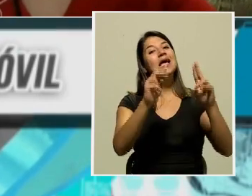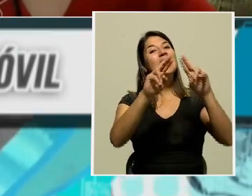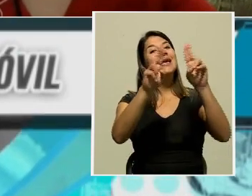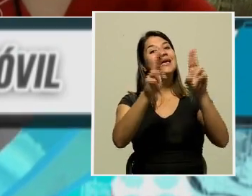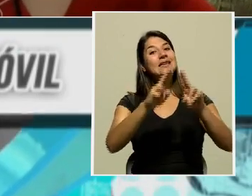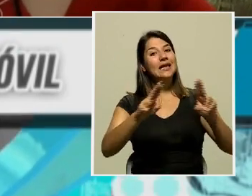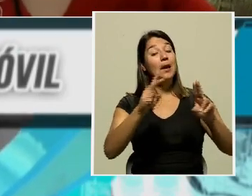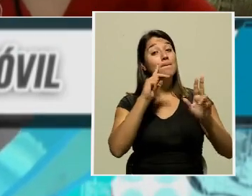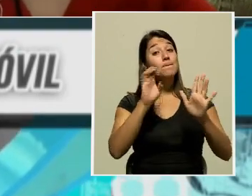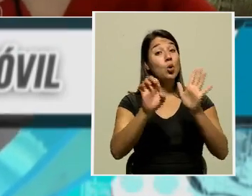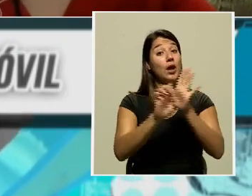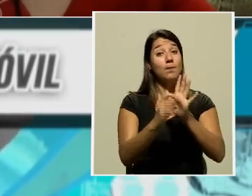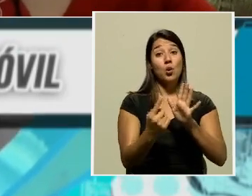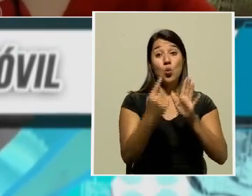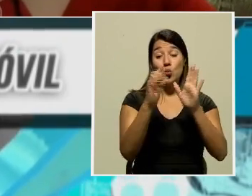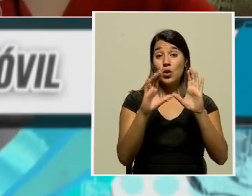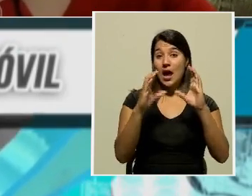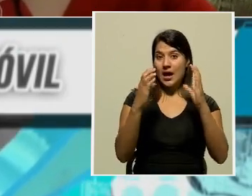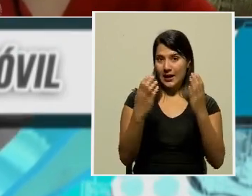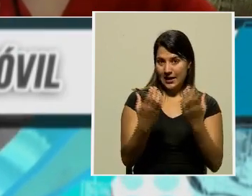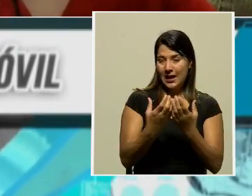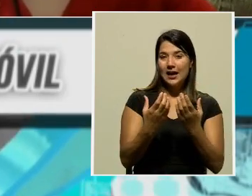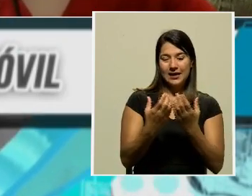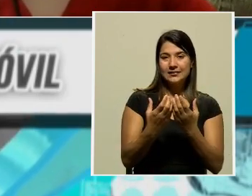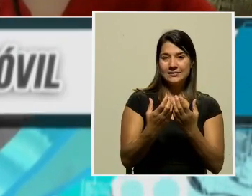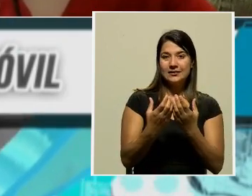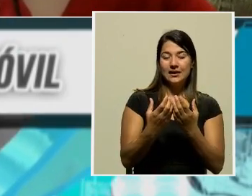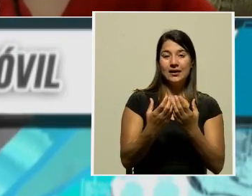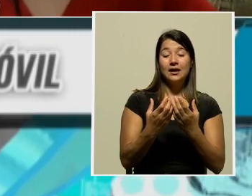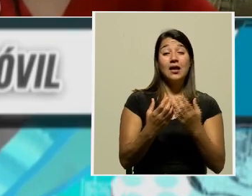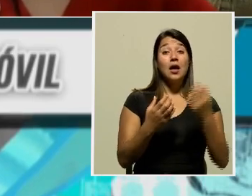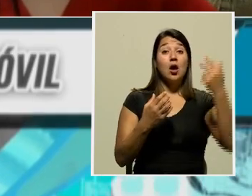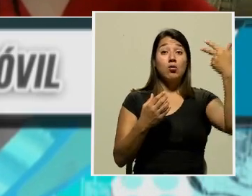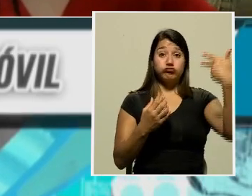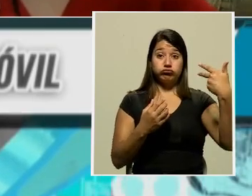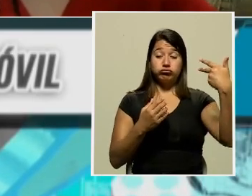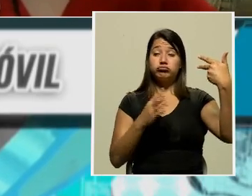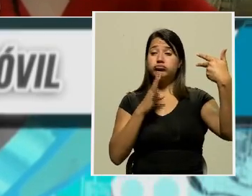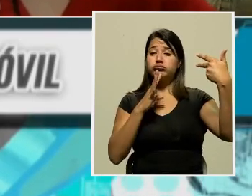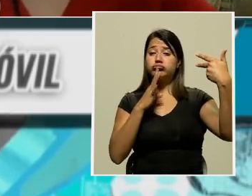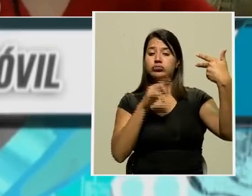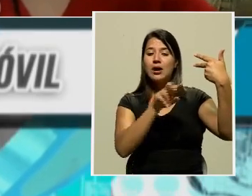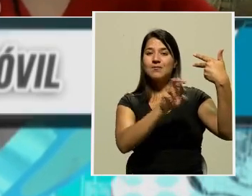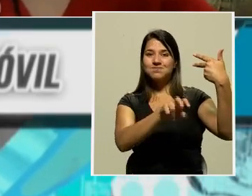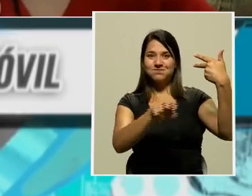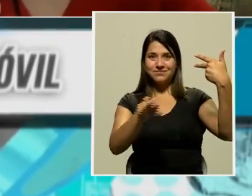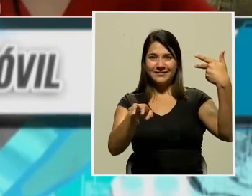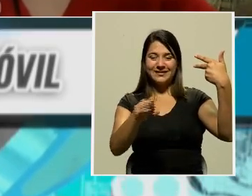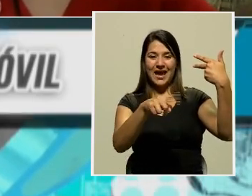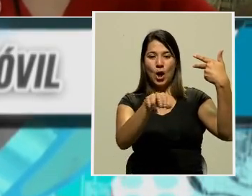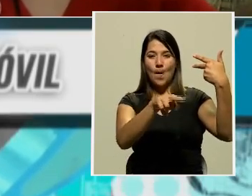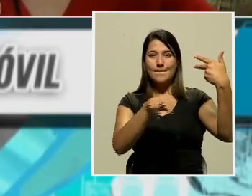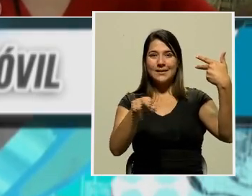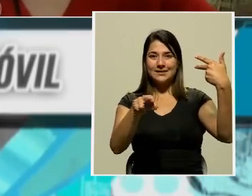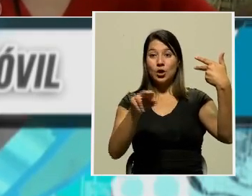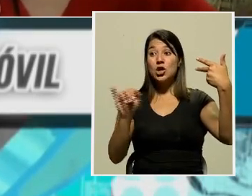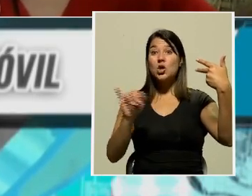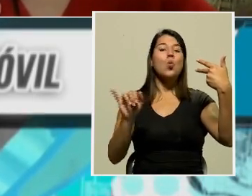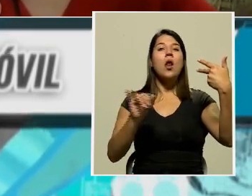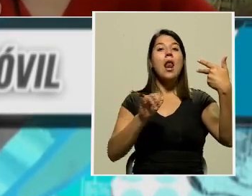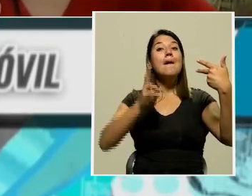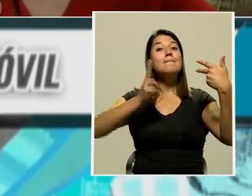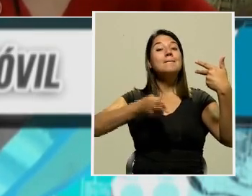que por ejemplo en una clase, lo mismo que iban a estar viendo los estudiantes de manera presencial, lo iban a estar viendo los que están en casa. Sin embargo,